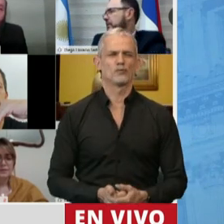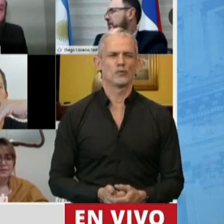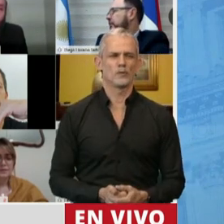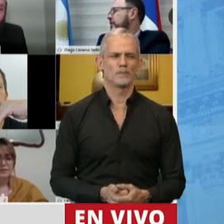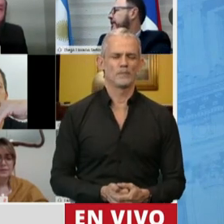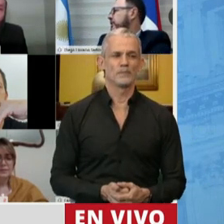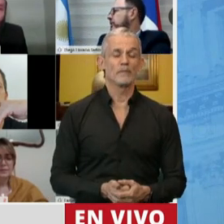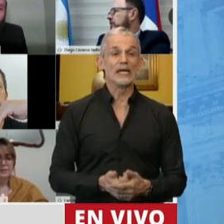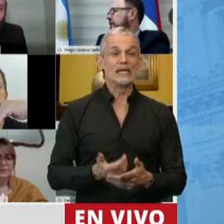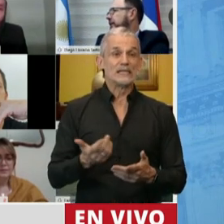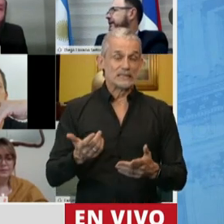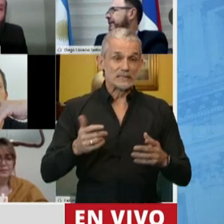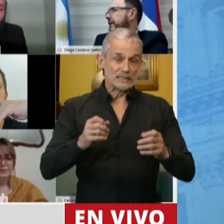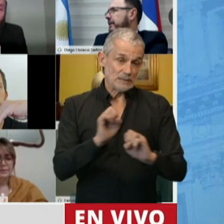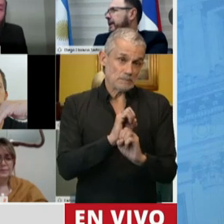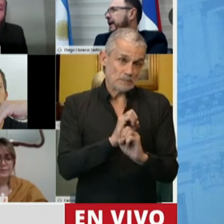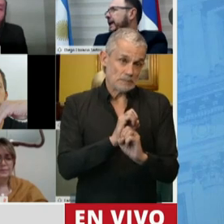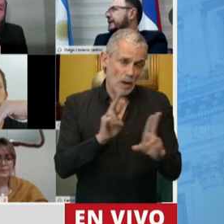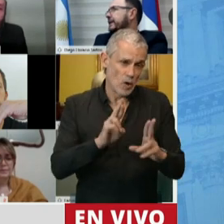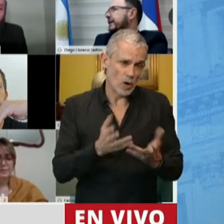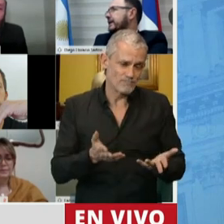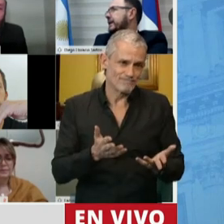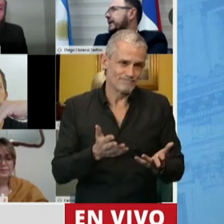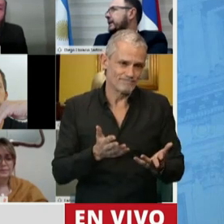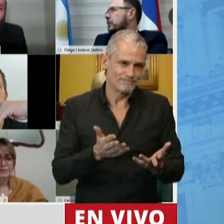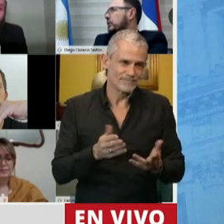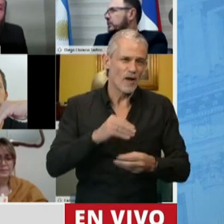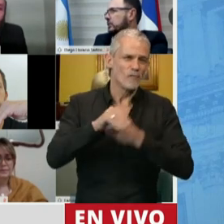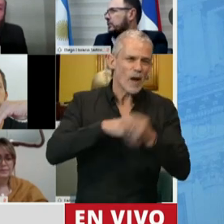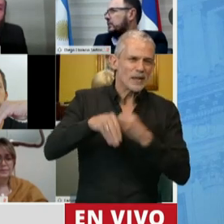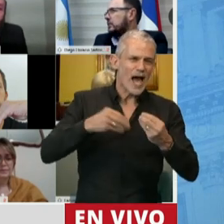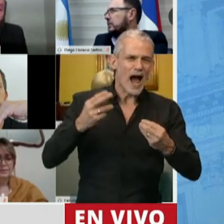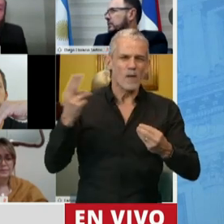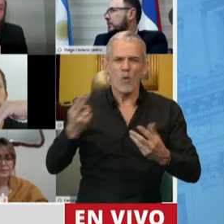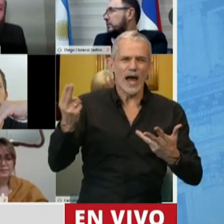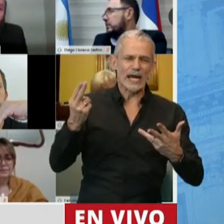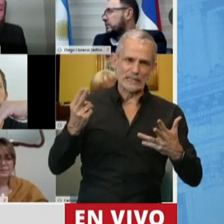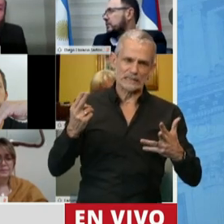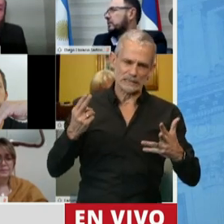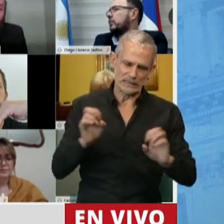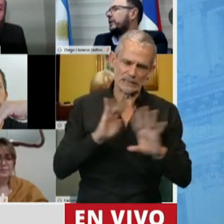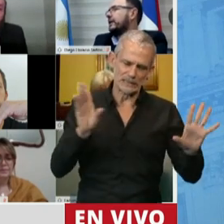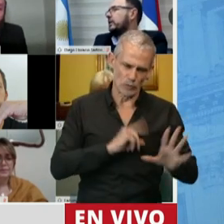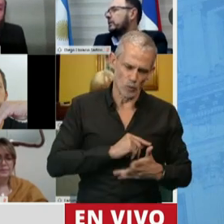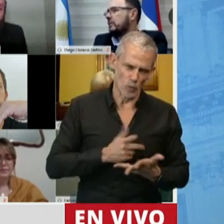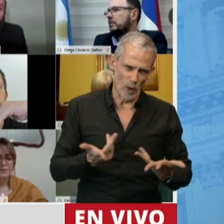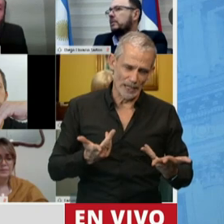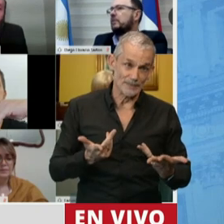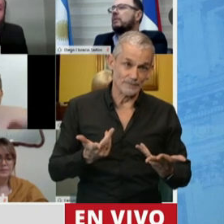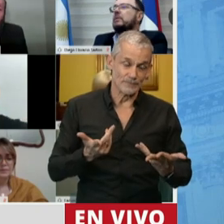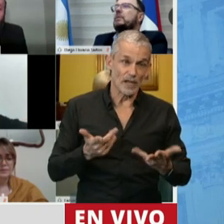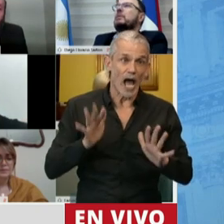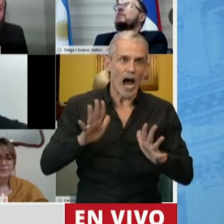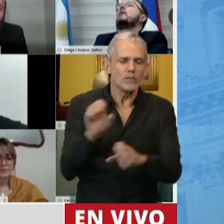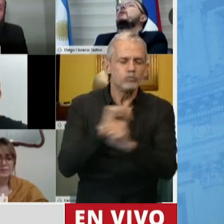porque no hay nada peor que perder un ser querido. Y mucho más de manera